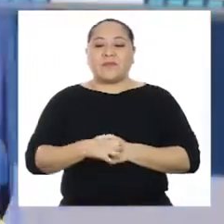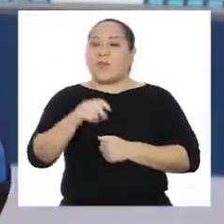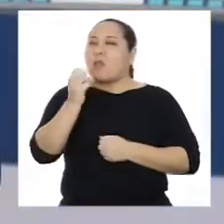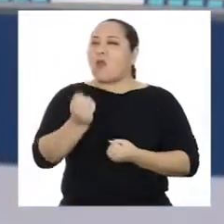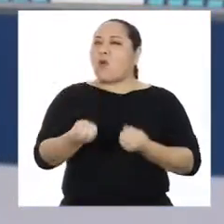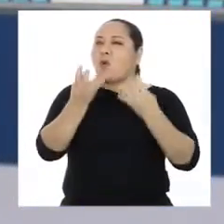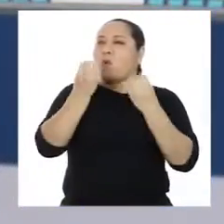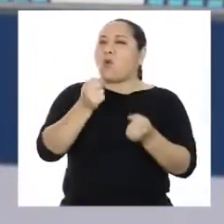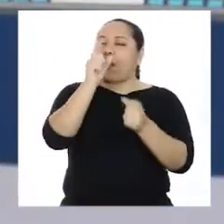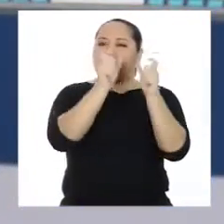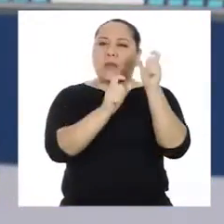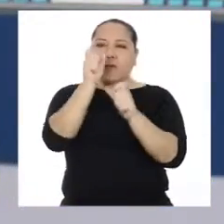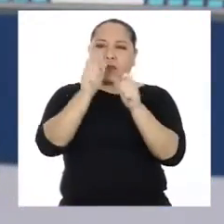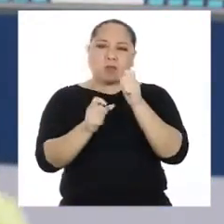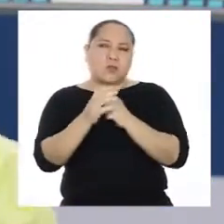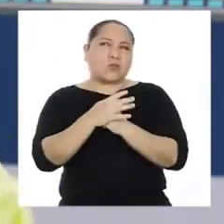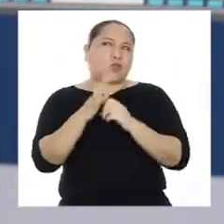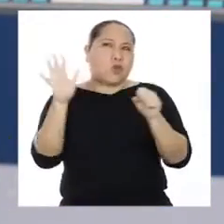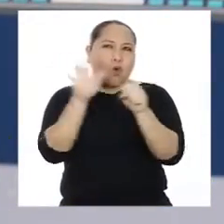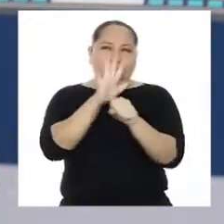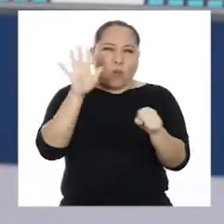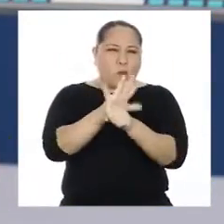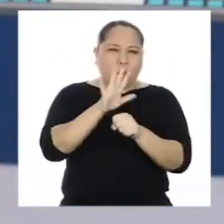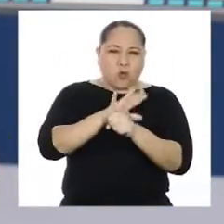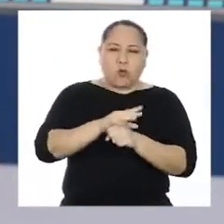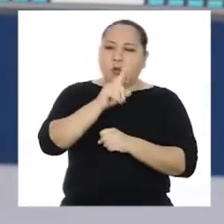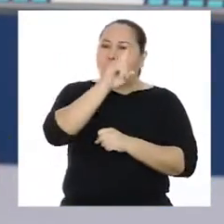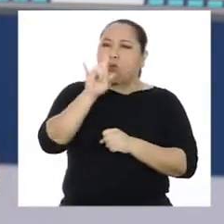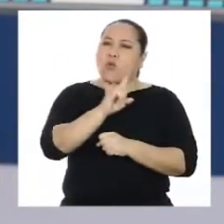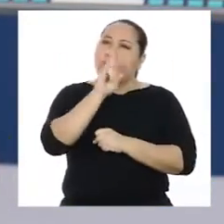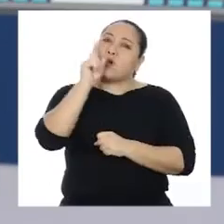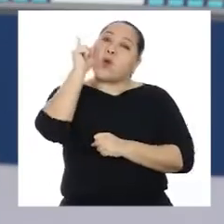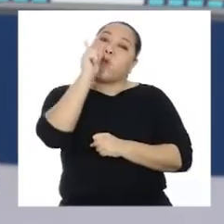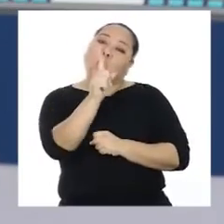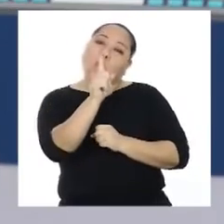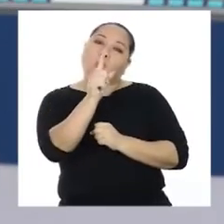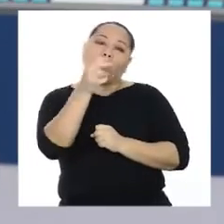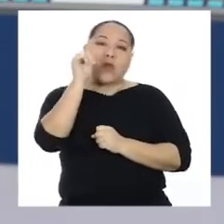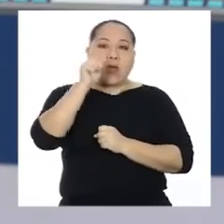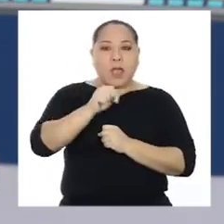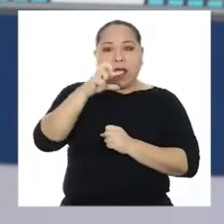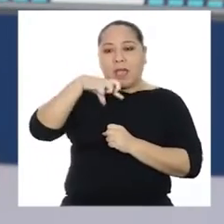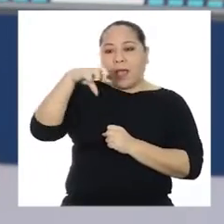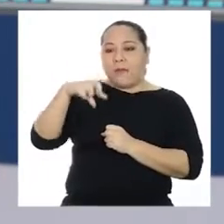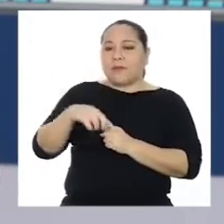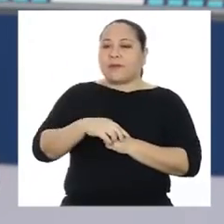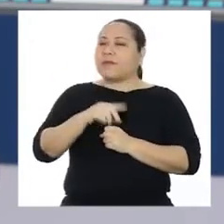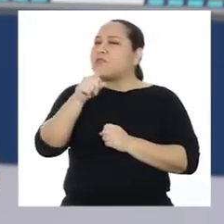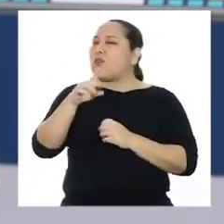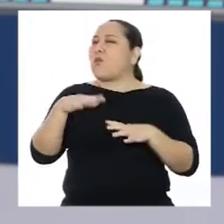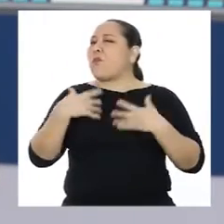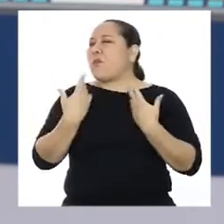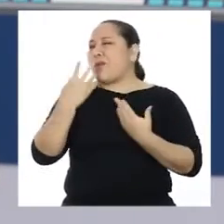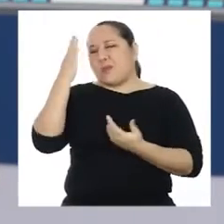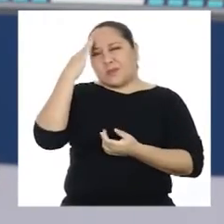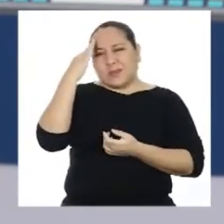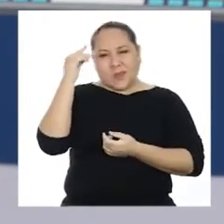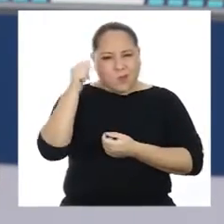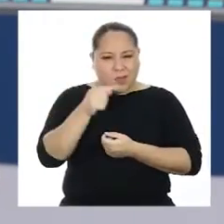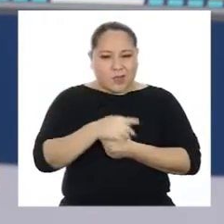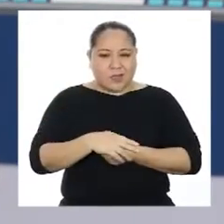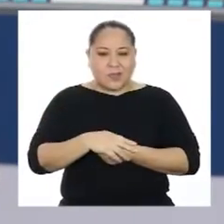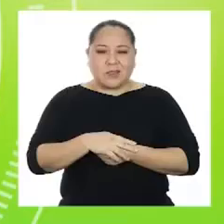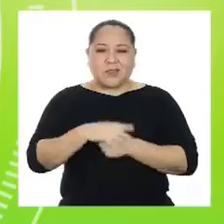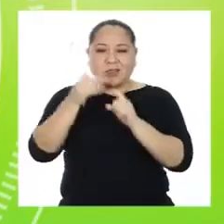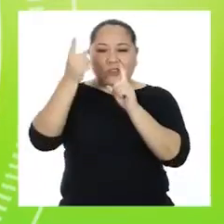¿Y cuántas personas en total usan un tipo de aplicación? ¿Cómo podemos